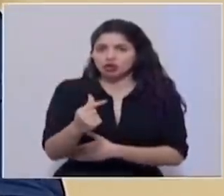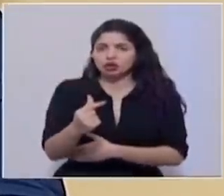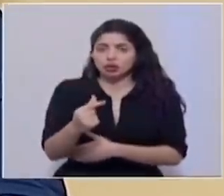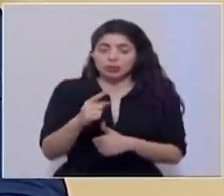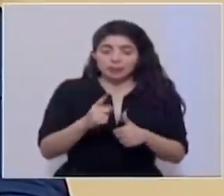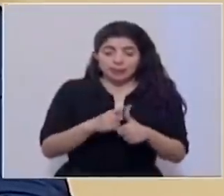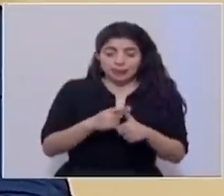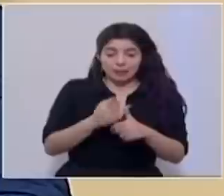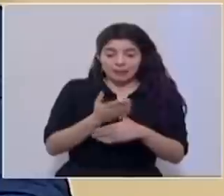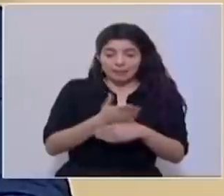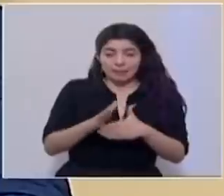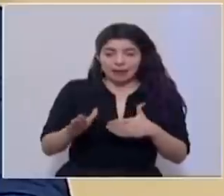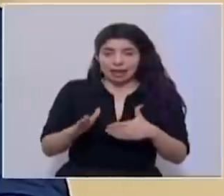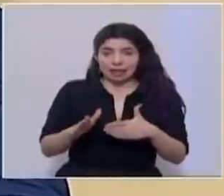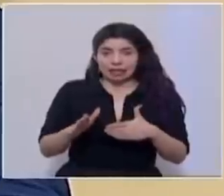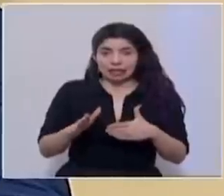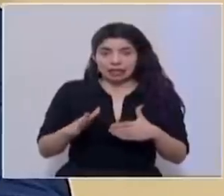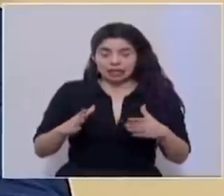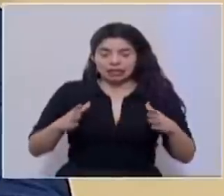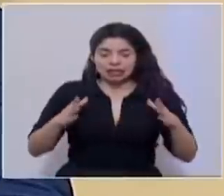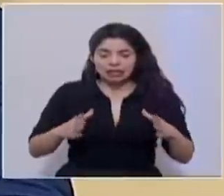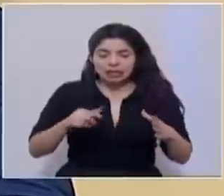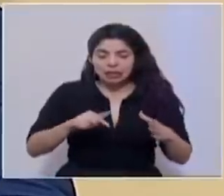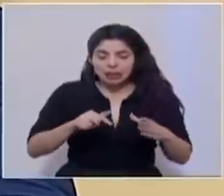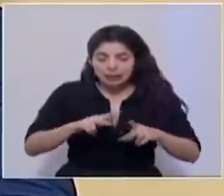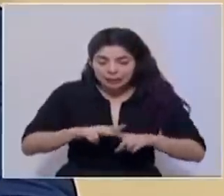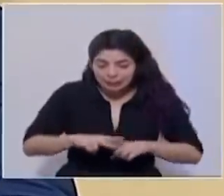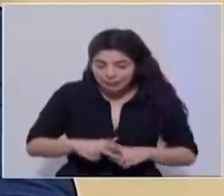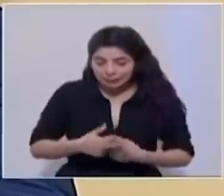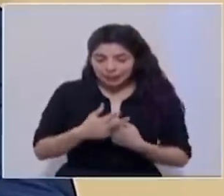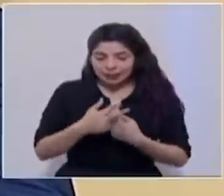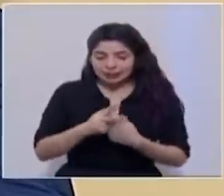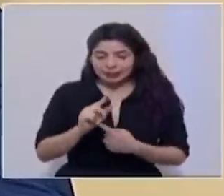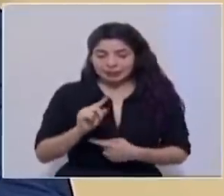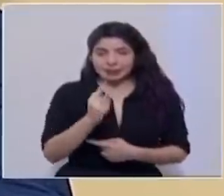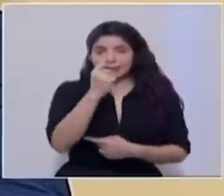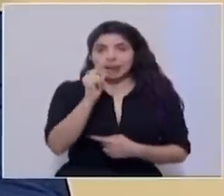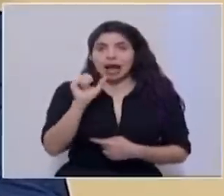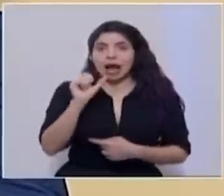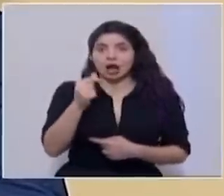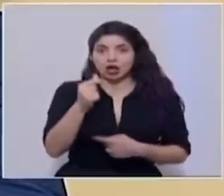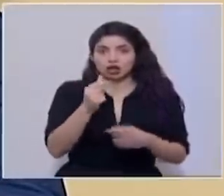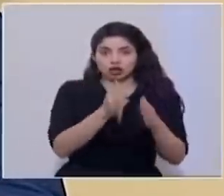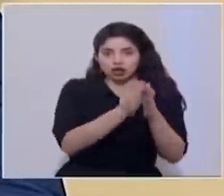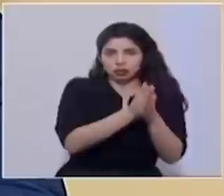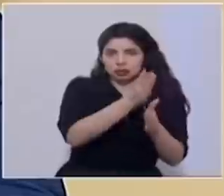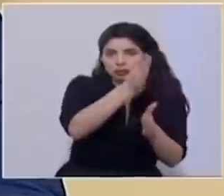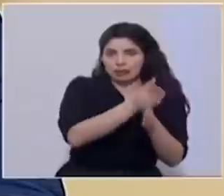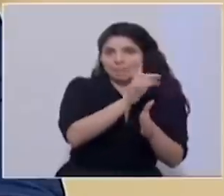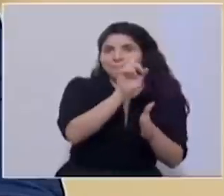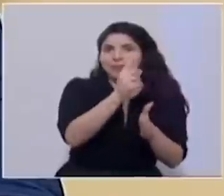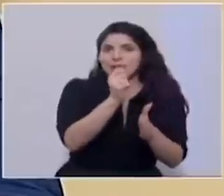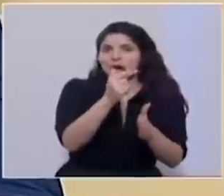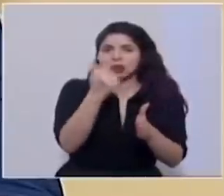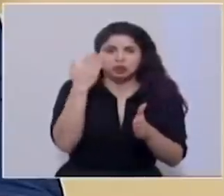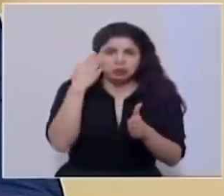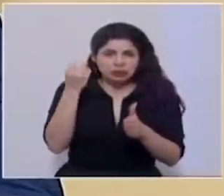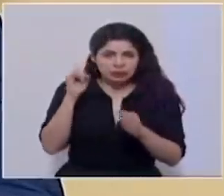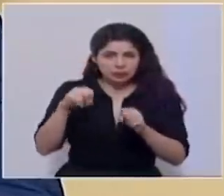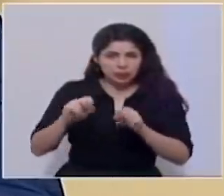que es la que inicia a partir del primero de agosto, y no sé si se podrá proyectar